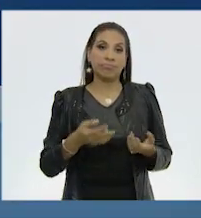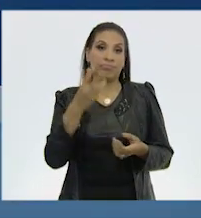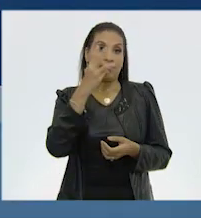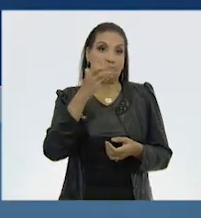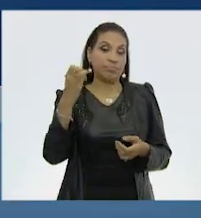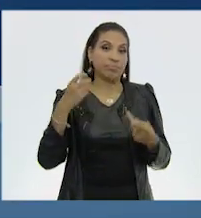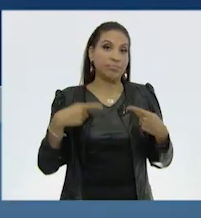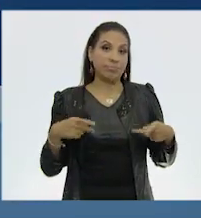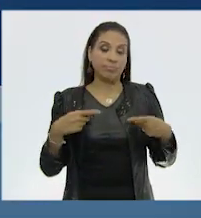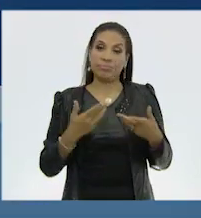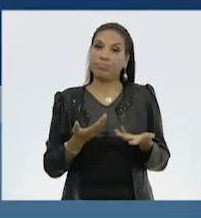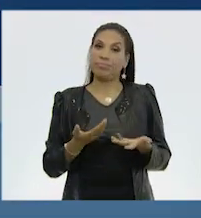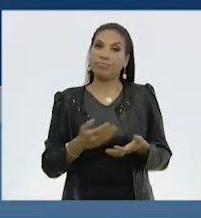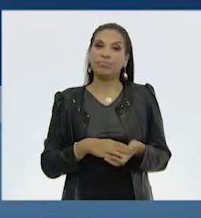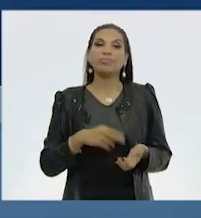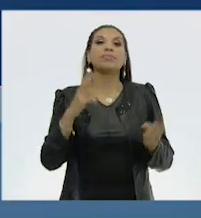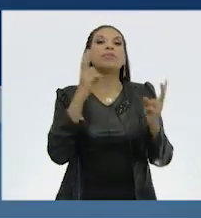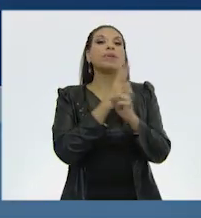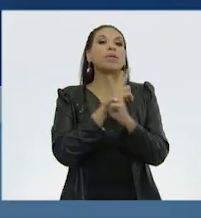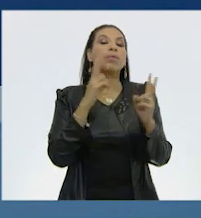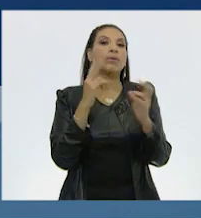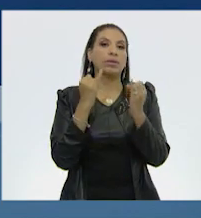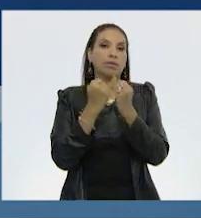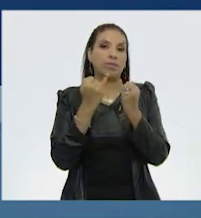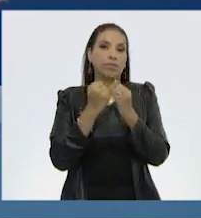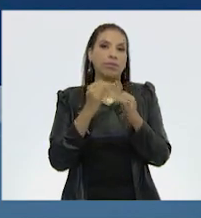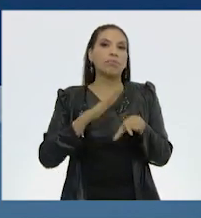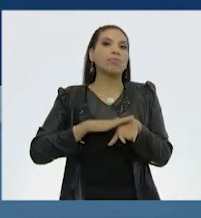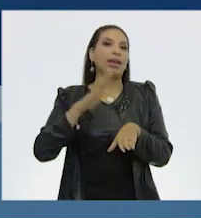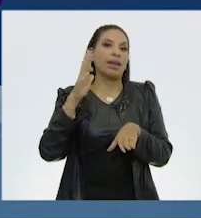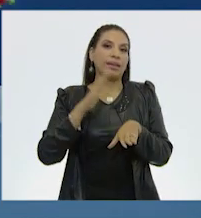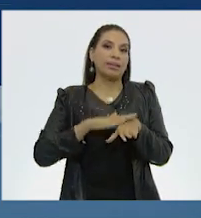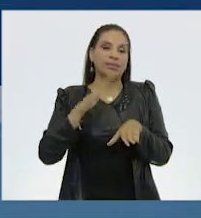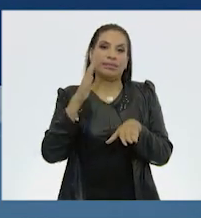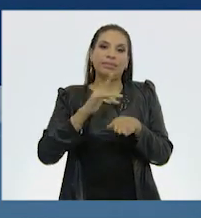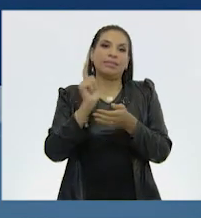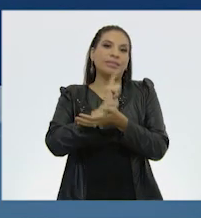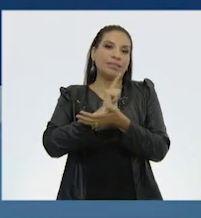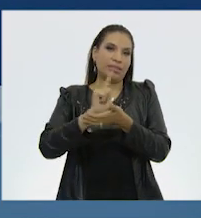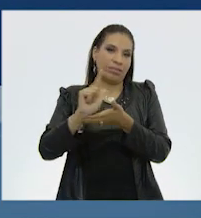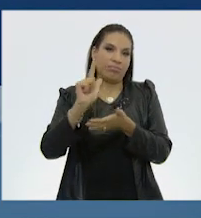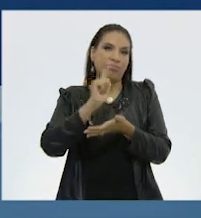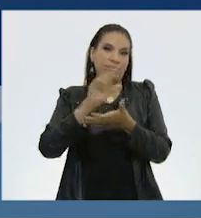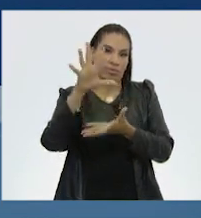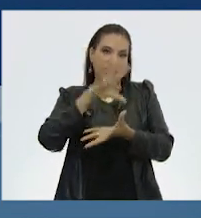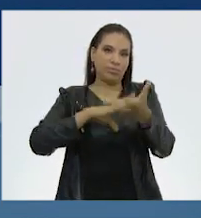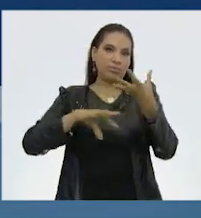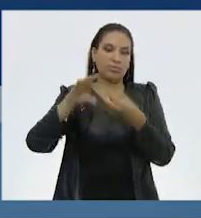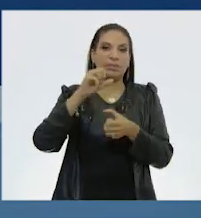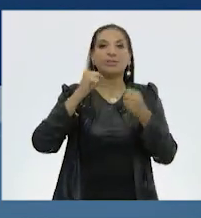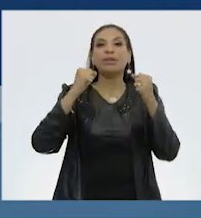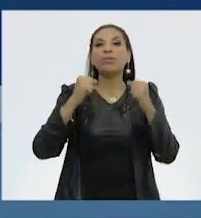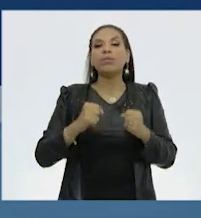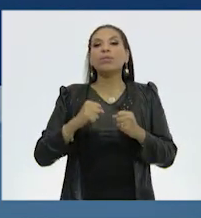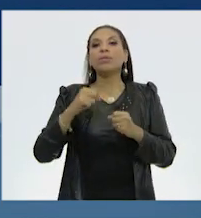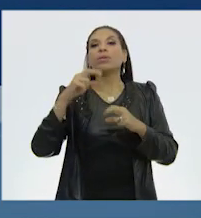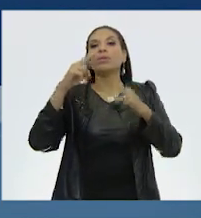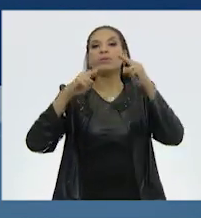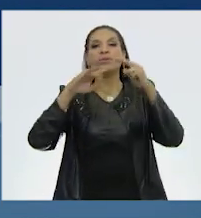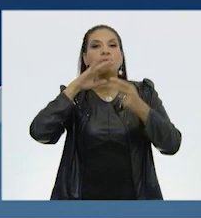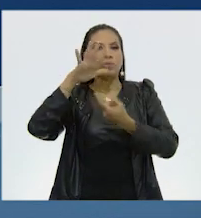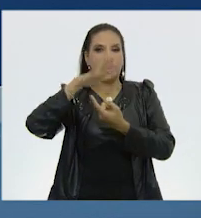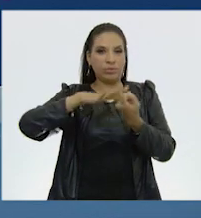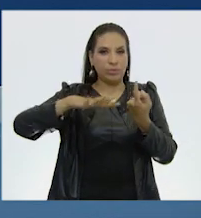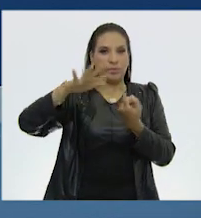muy buena idea! Y el aire también sería muchísimo más limpio. Seguro que los niveles de